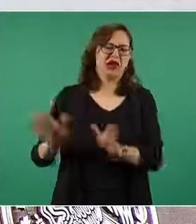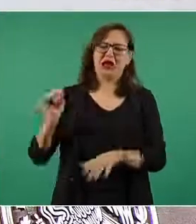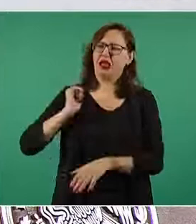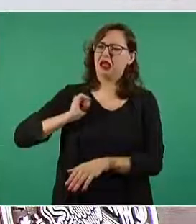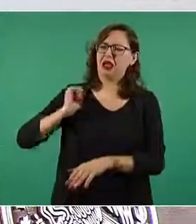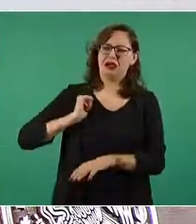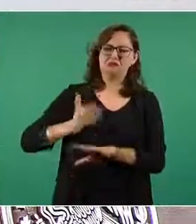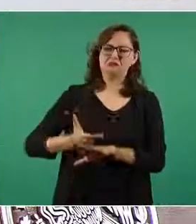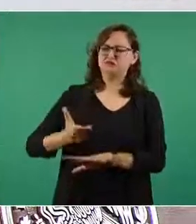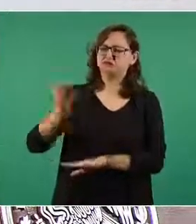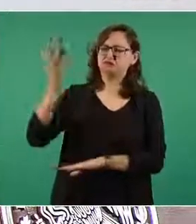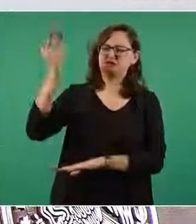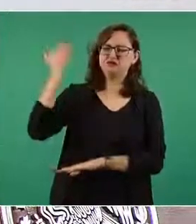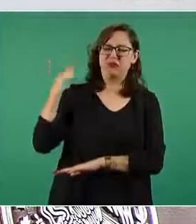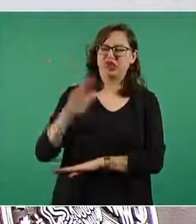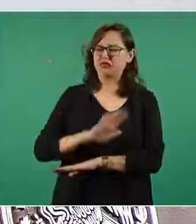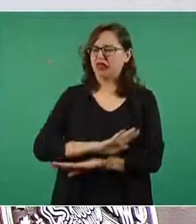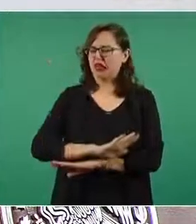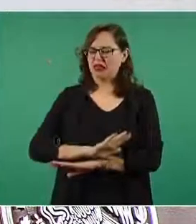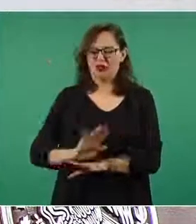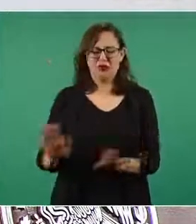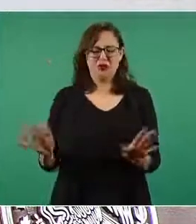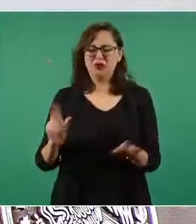que era cosa del pasado,